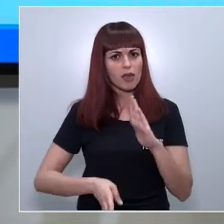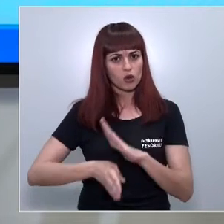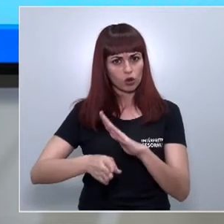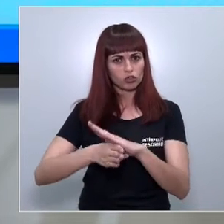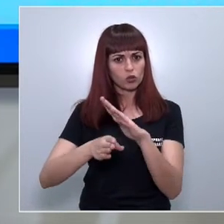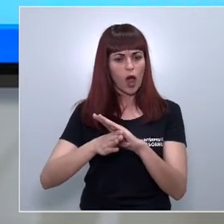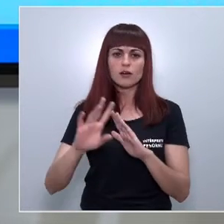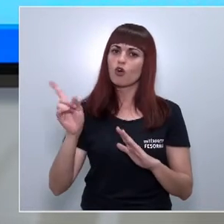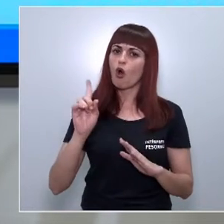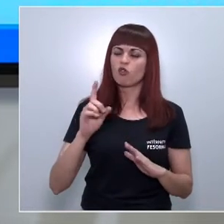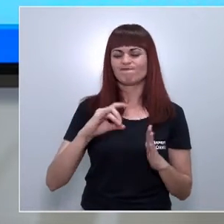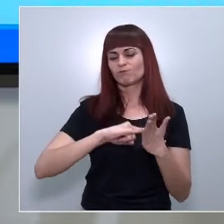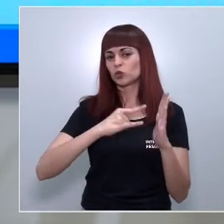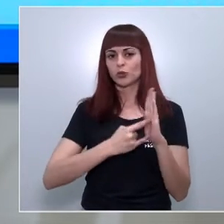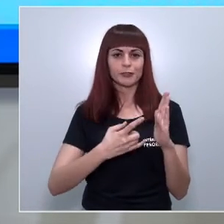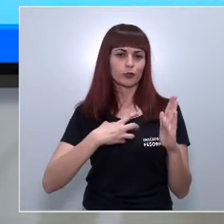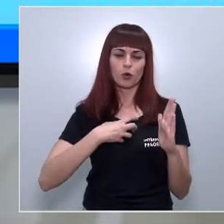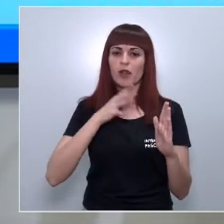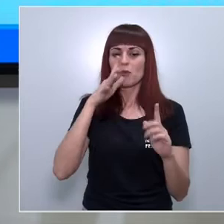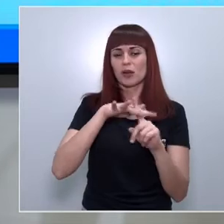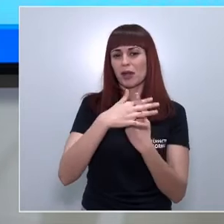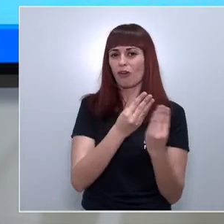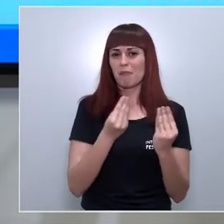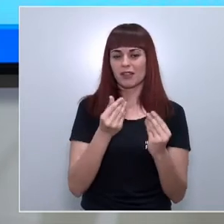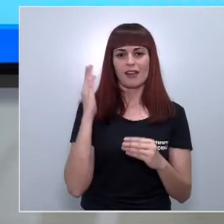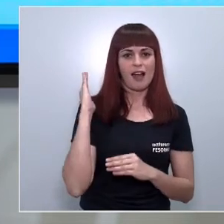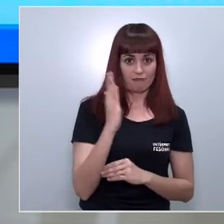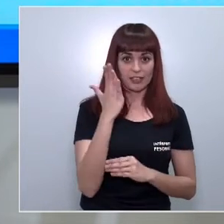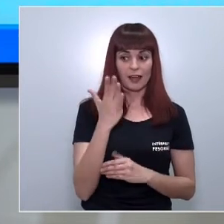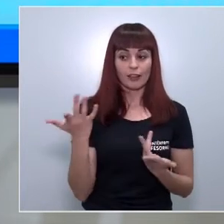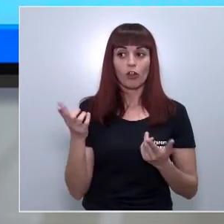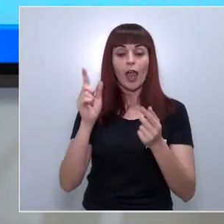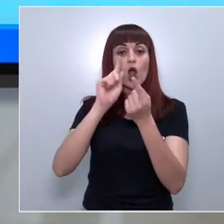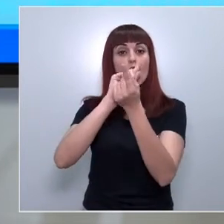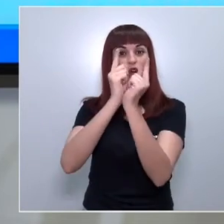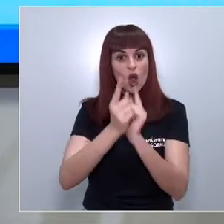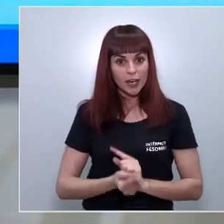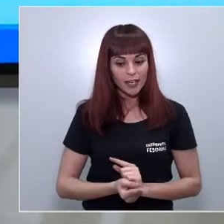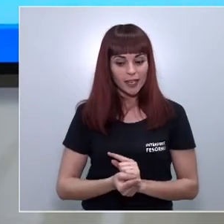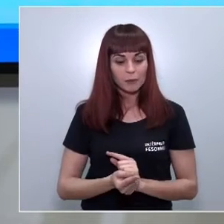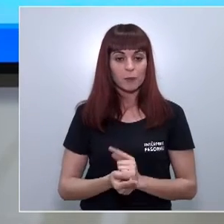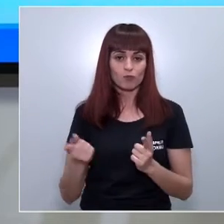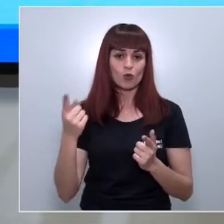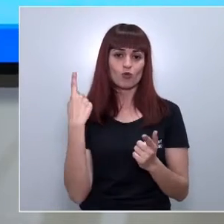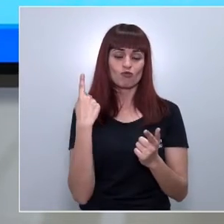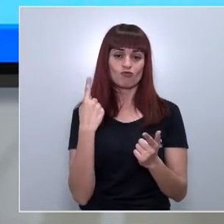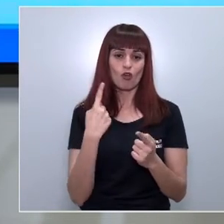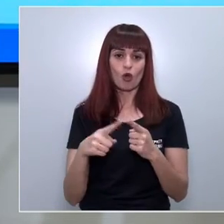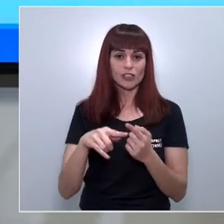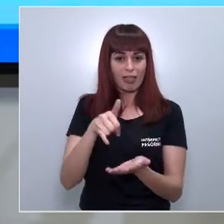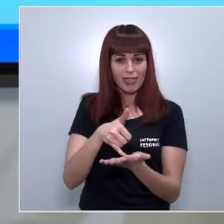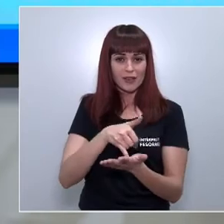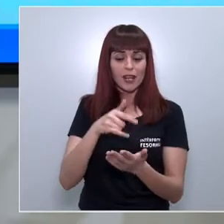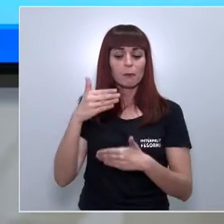trámites o si es inviable medioambientalmente. De esta forma se corrige una de las principales debilidades del actual proceso de